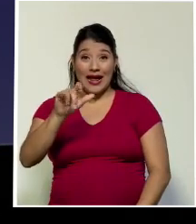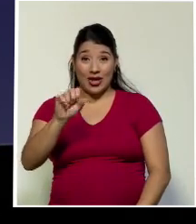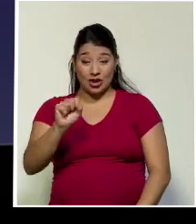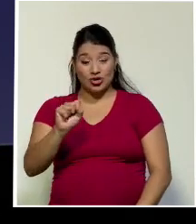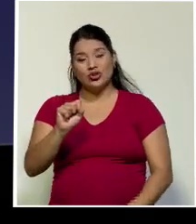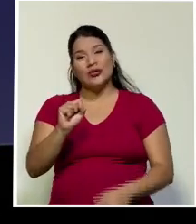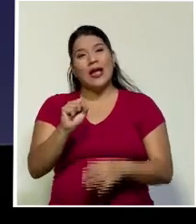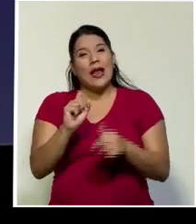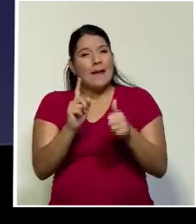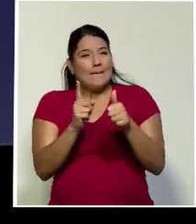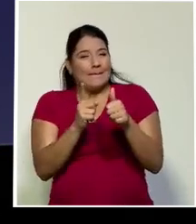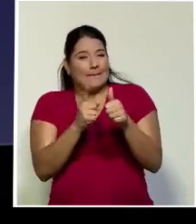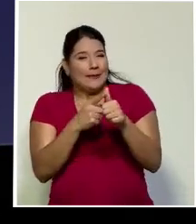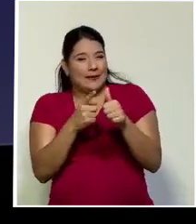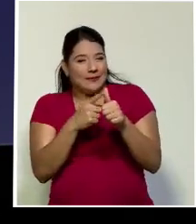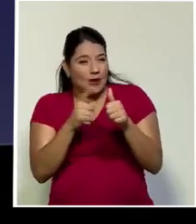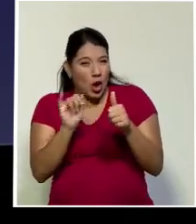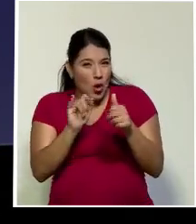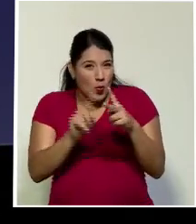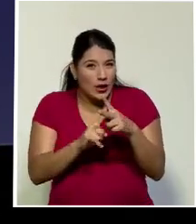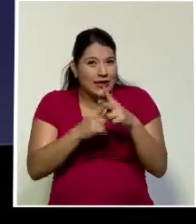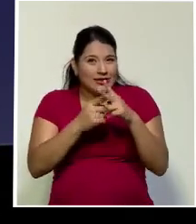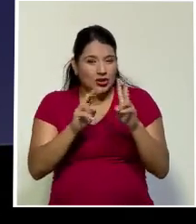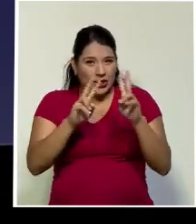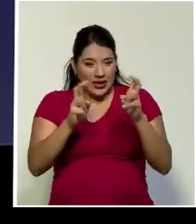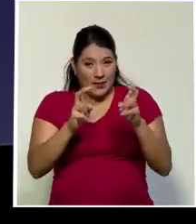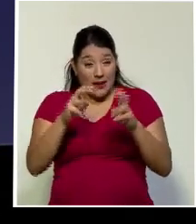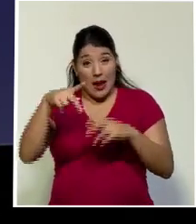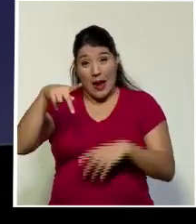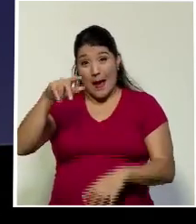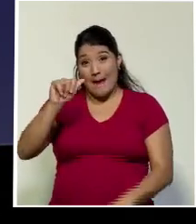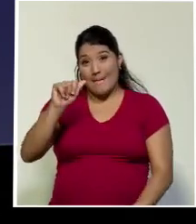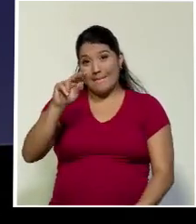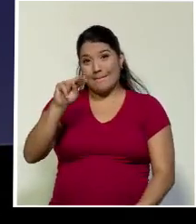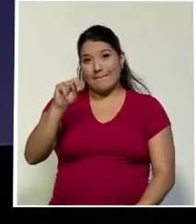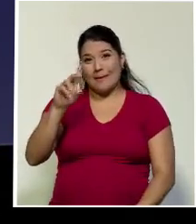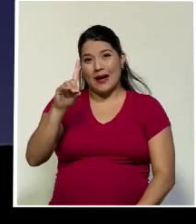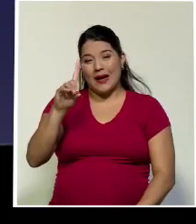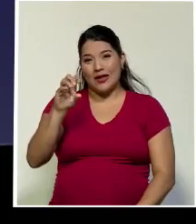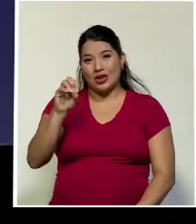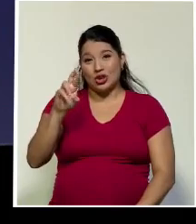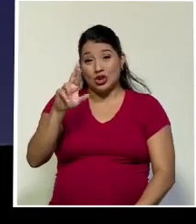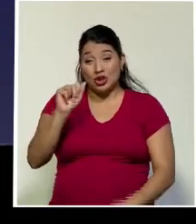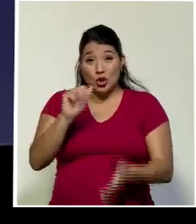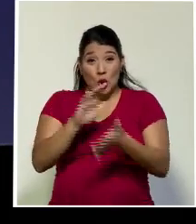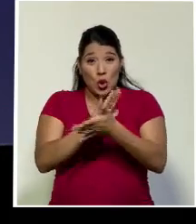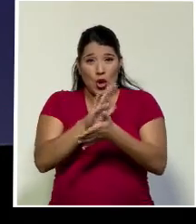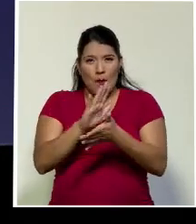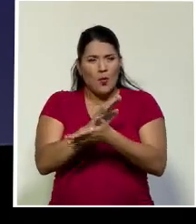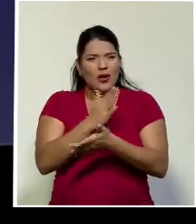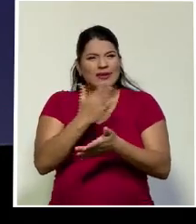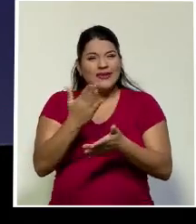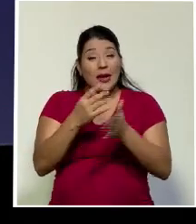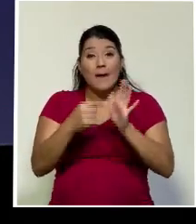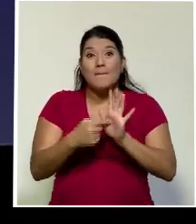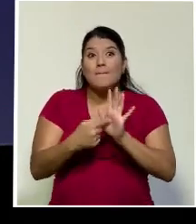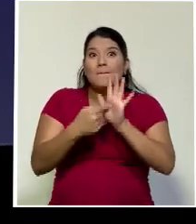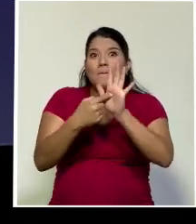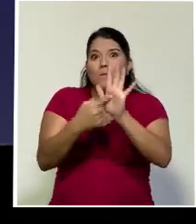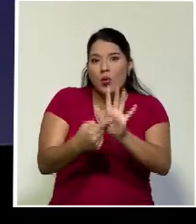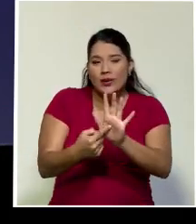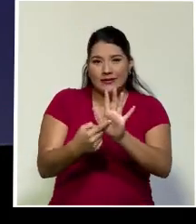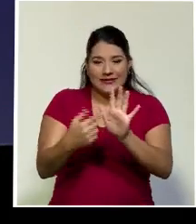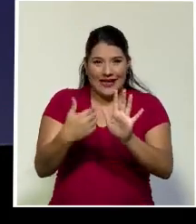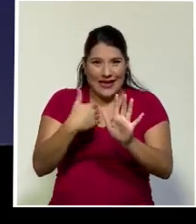primera aproximación al tema, los Pandora Papers muestran que existen una serie de mecanismos de